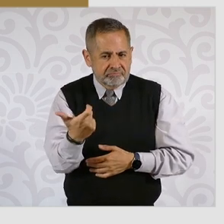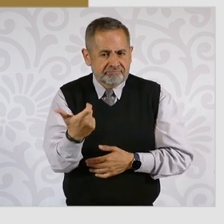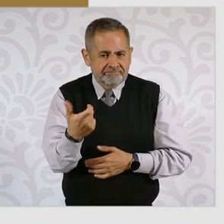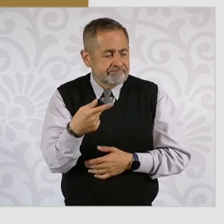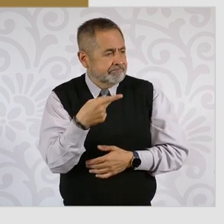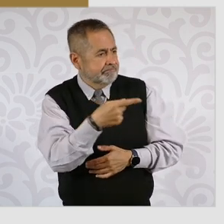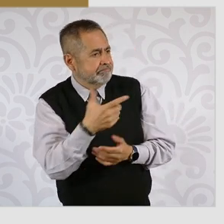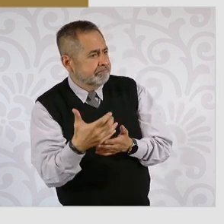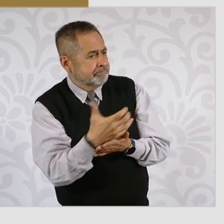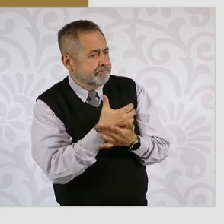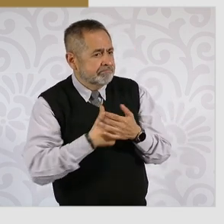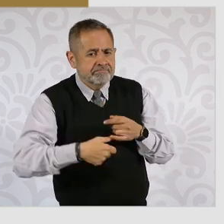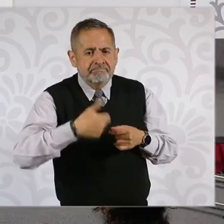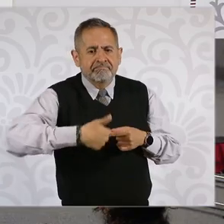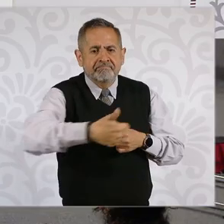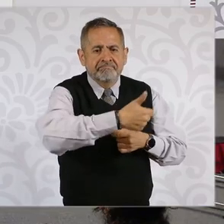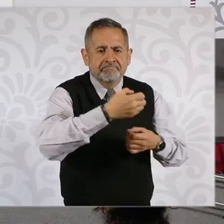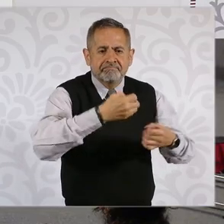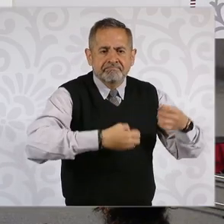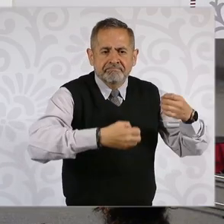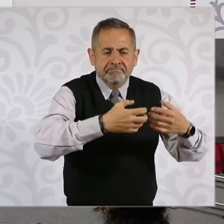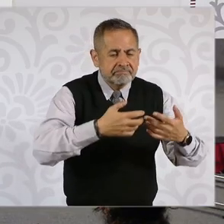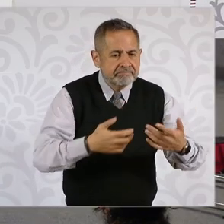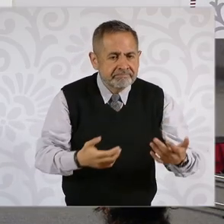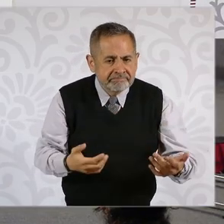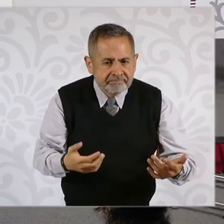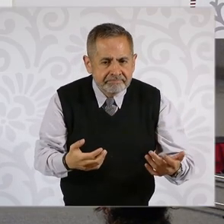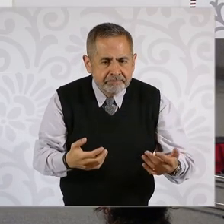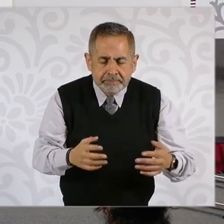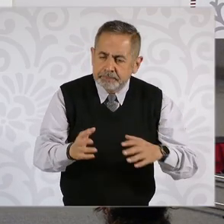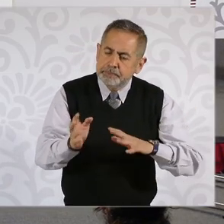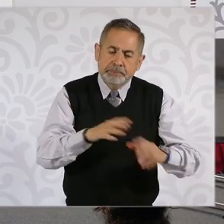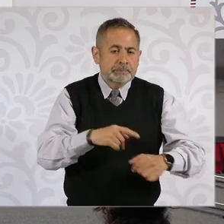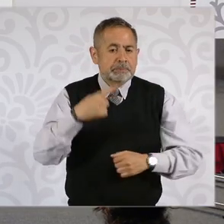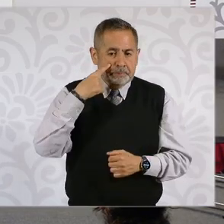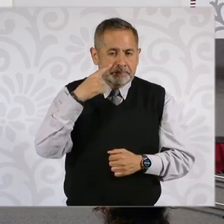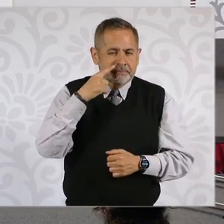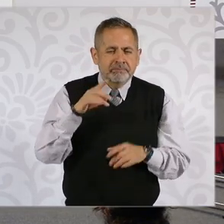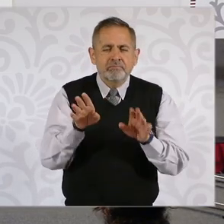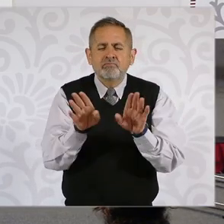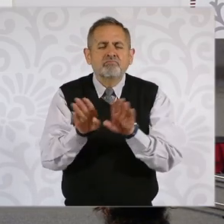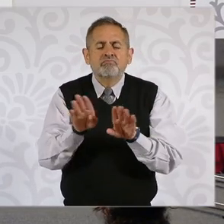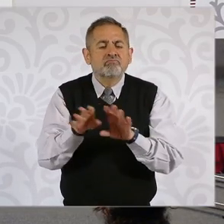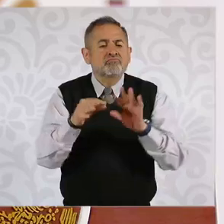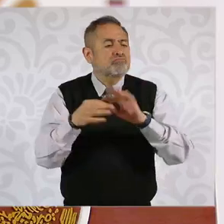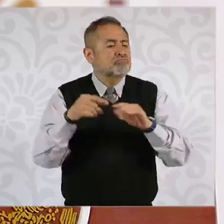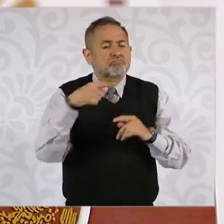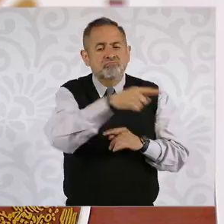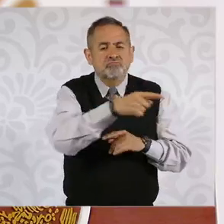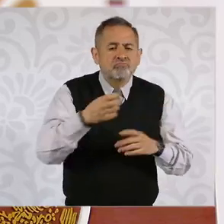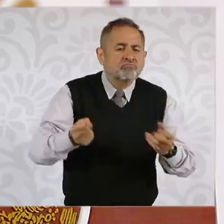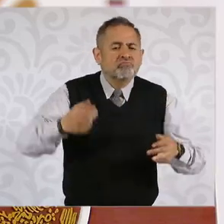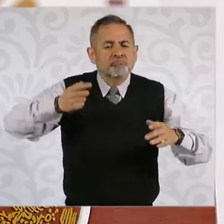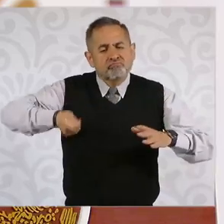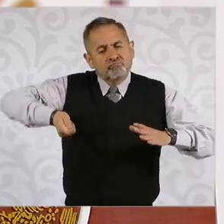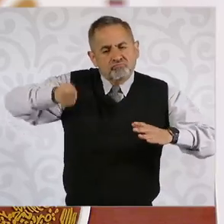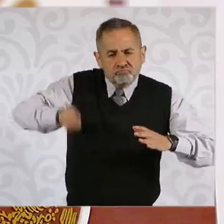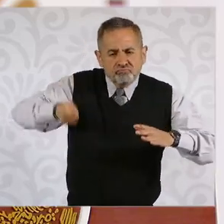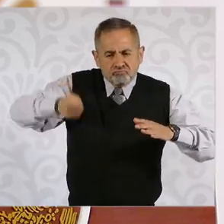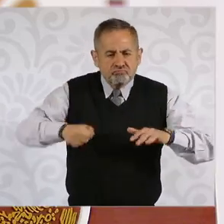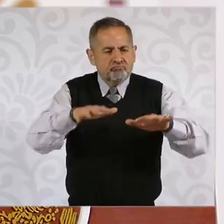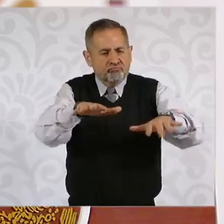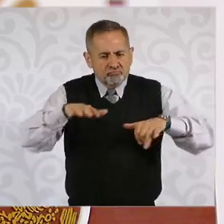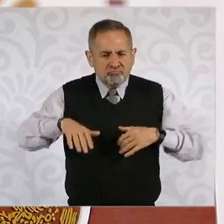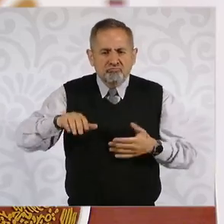pesos. También vamos a ver rápidamente el estatus de audiencias, órdenes de